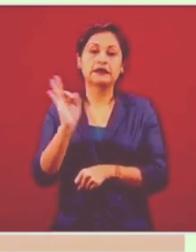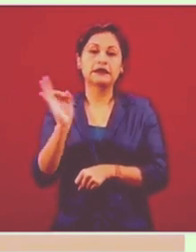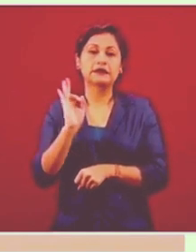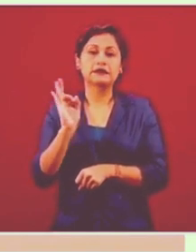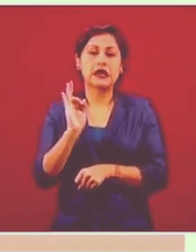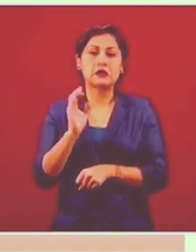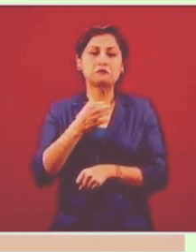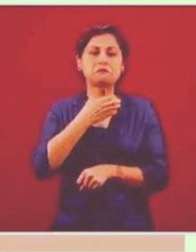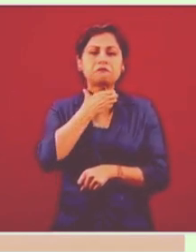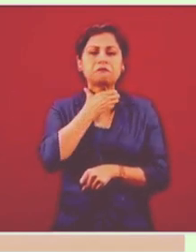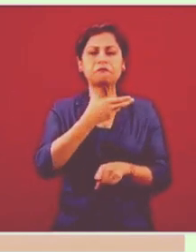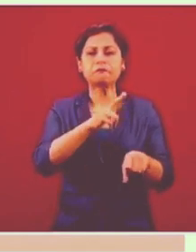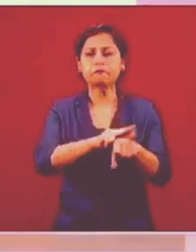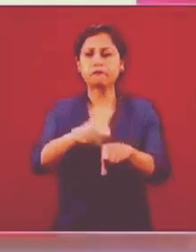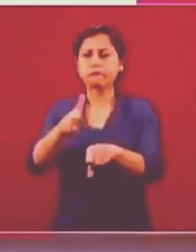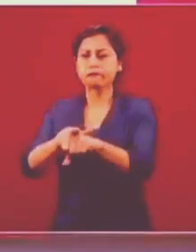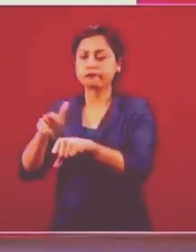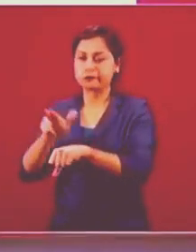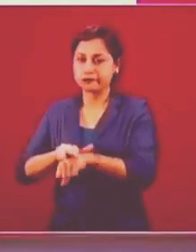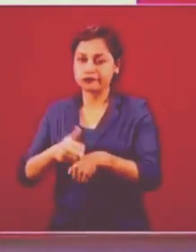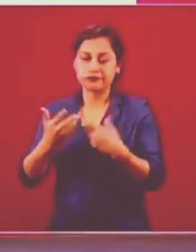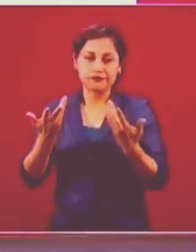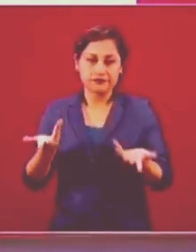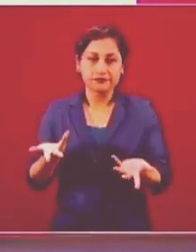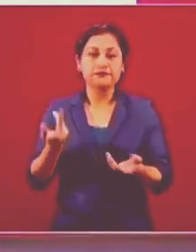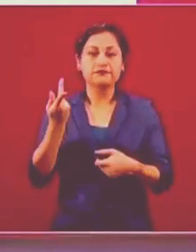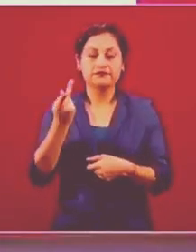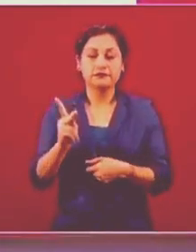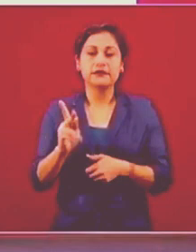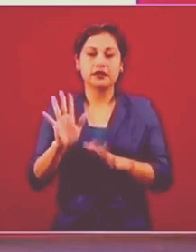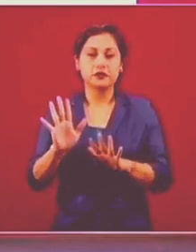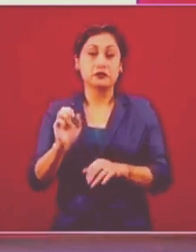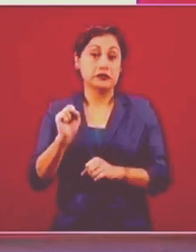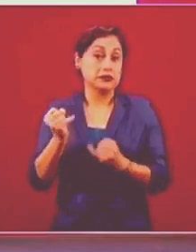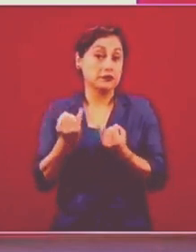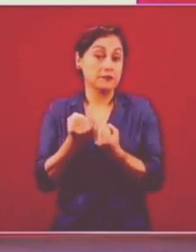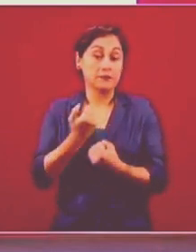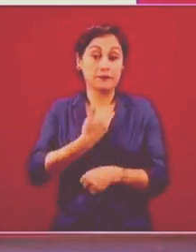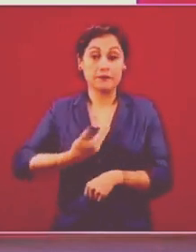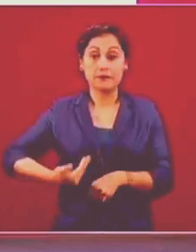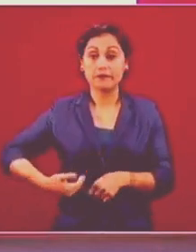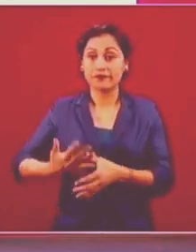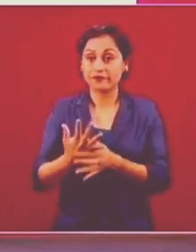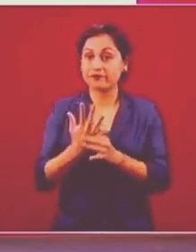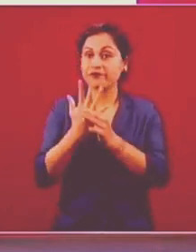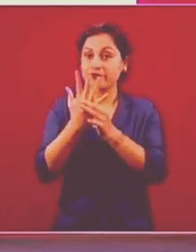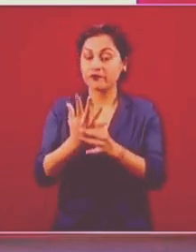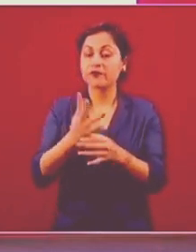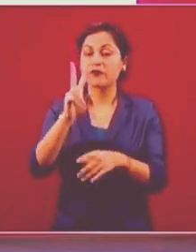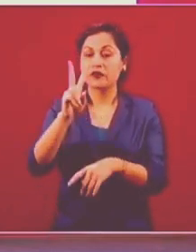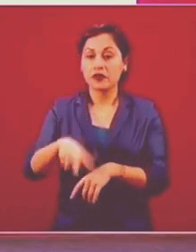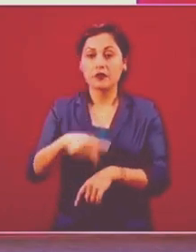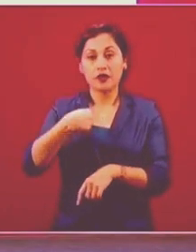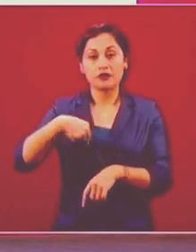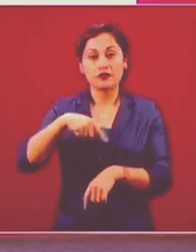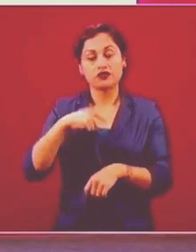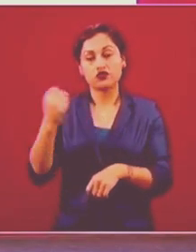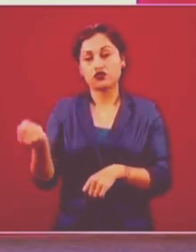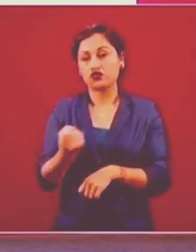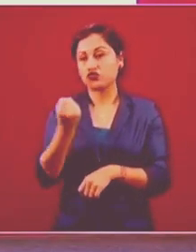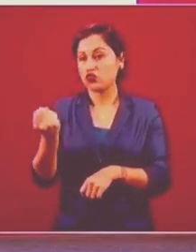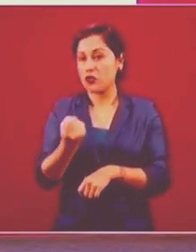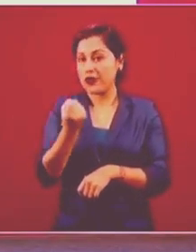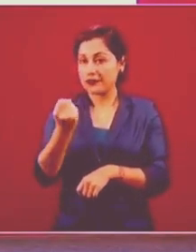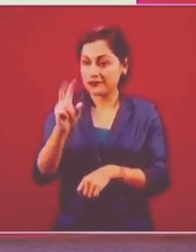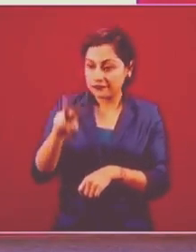personas. Y como dice el presidente, lo hemos mencionado varias veces, tuvimos la fortuna, esto la verdad es que hay que reconocerlo, es una